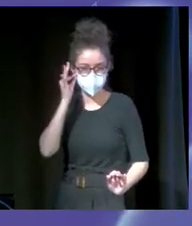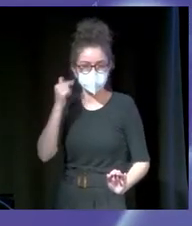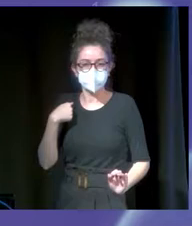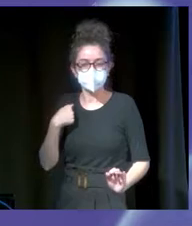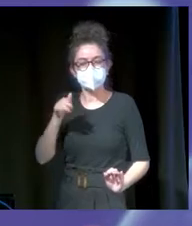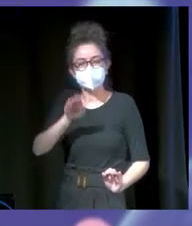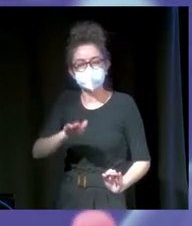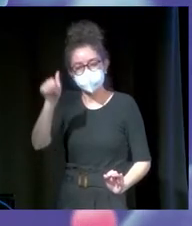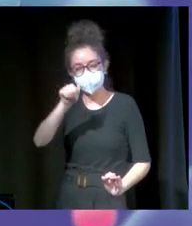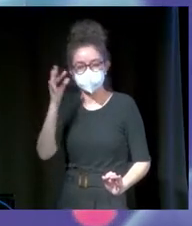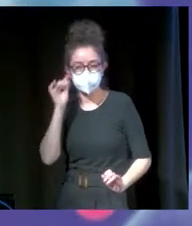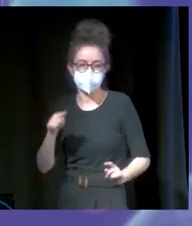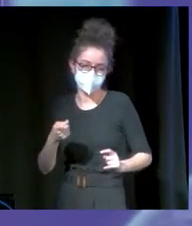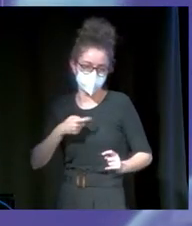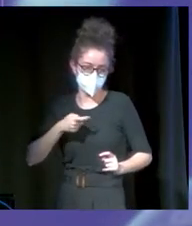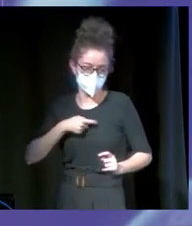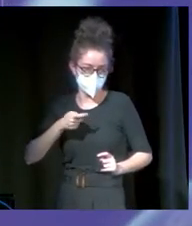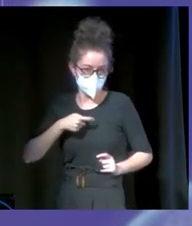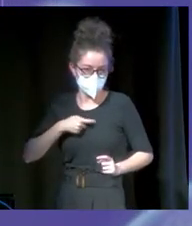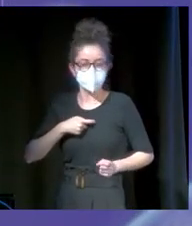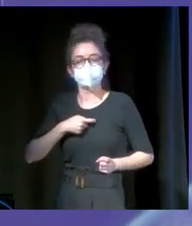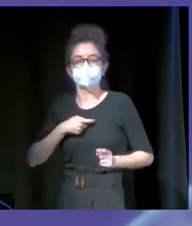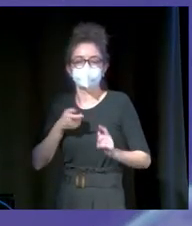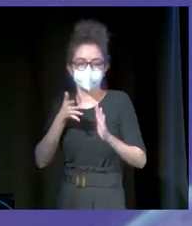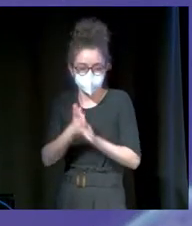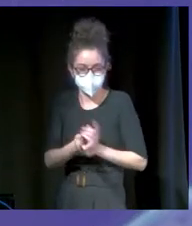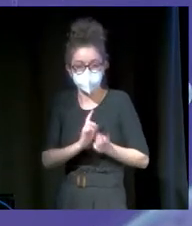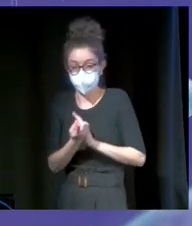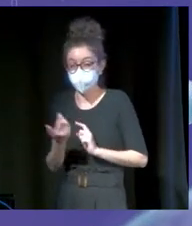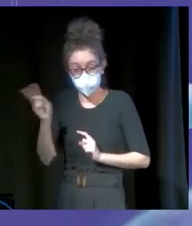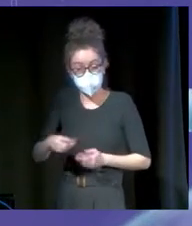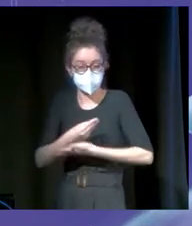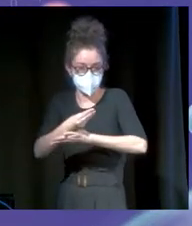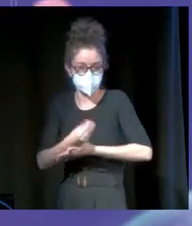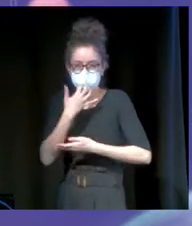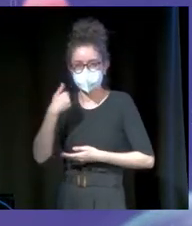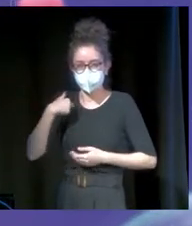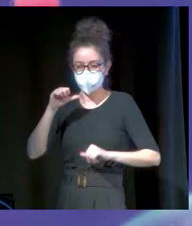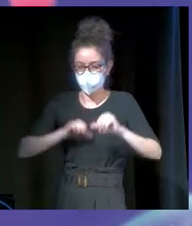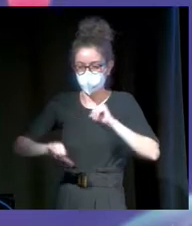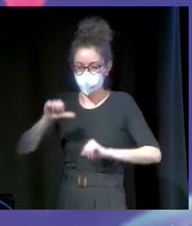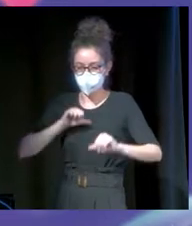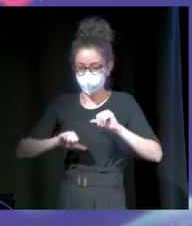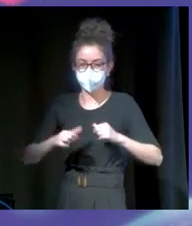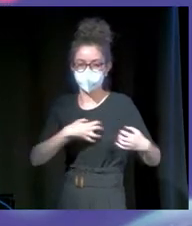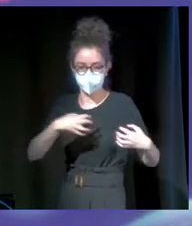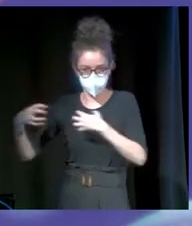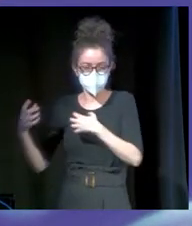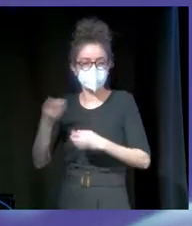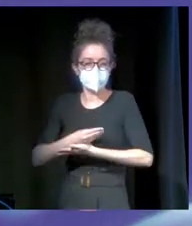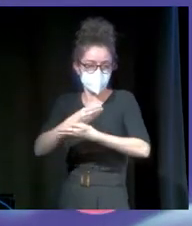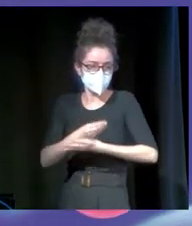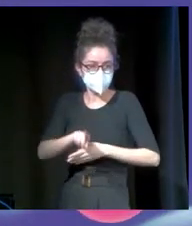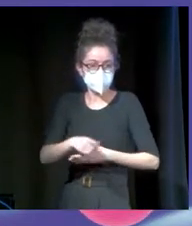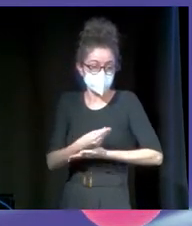niños con cardiopatías congénitas. Hago trasplantes cardíacos en niños, a veces en bebés. Ayer mismo tuve una cirugía desde las 8 de la mañana hasta la madrugada de un bebé de un